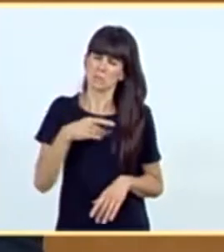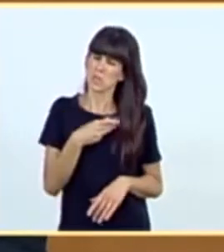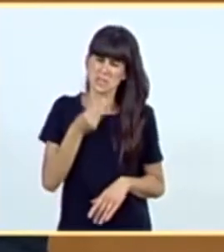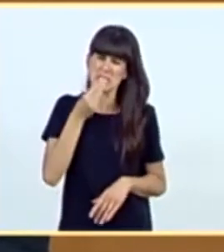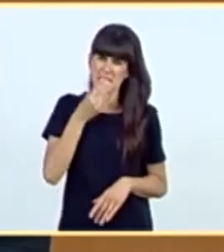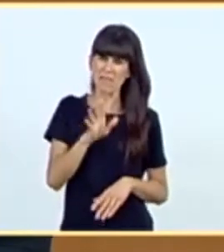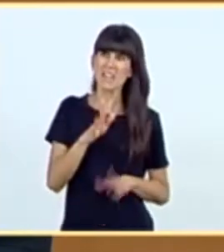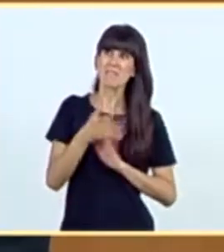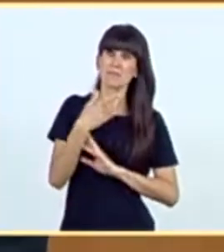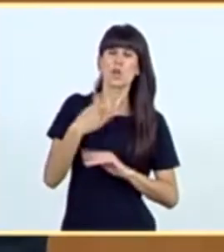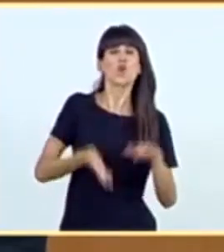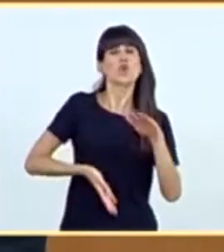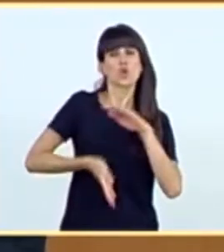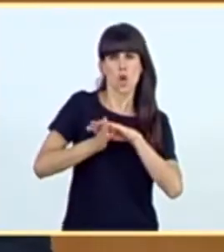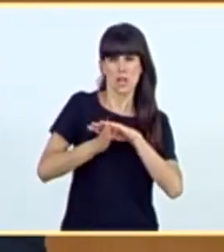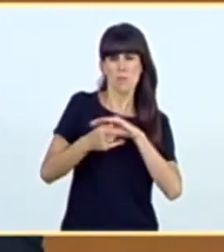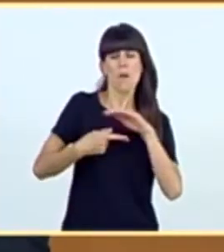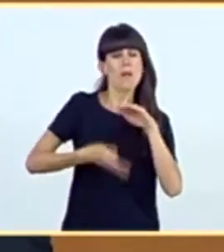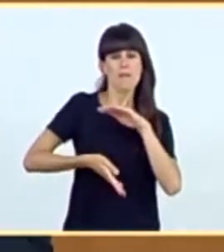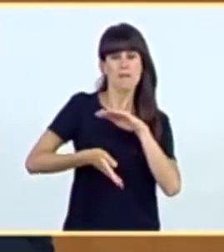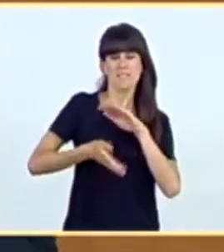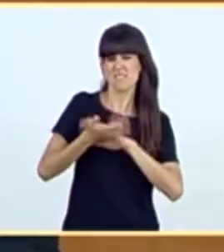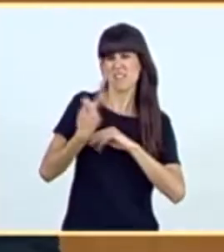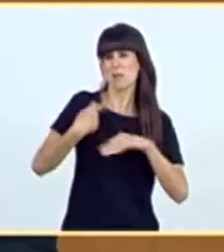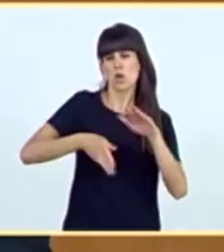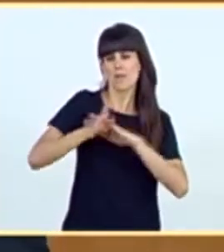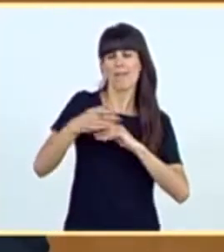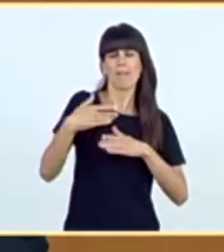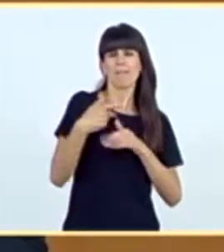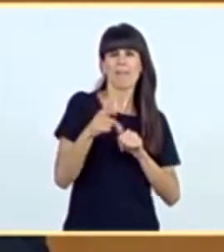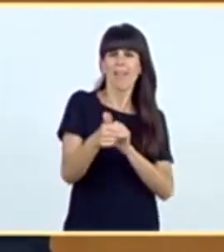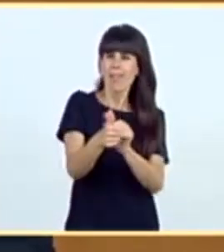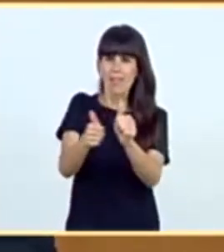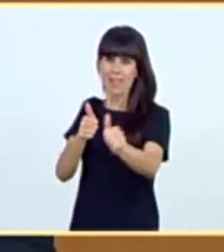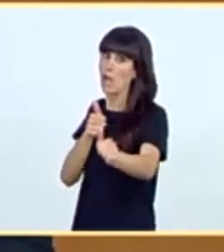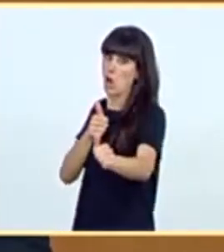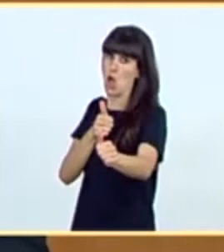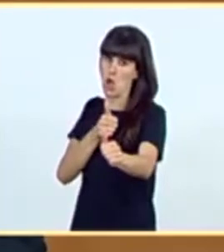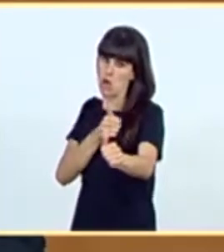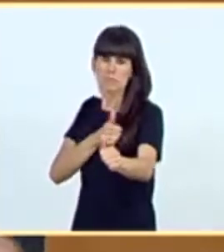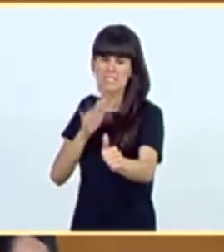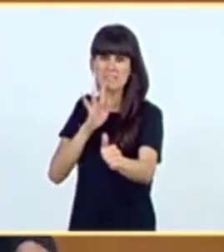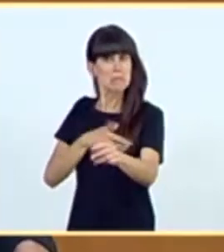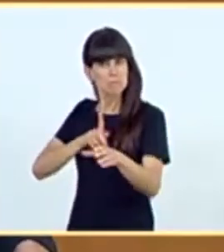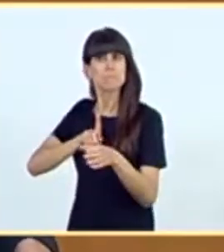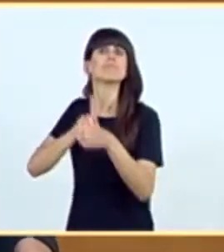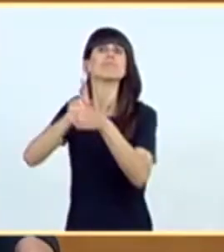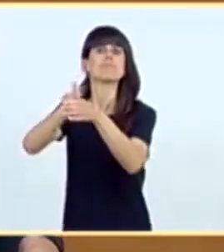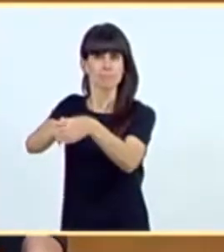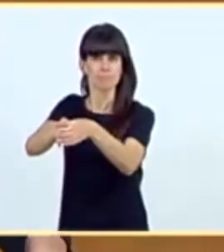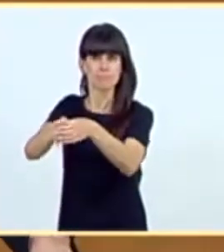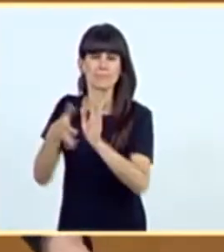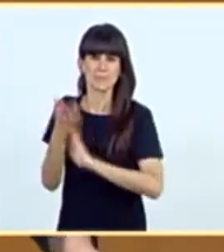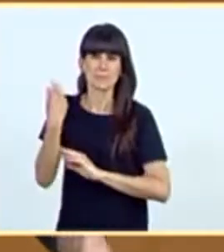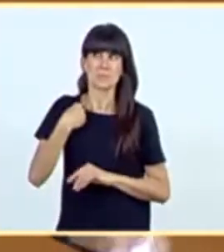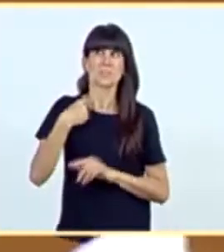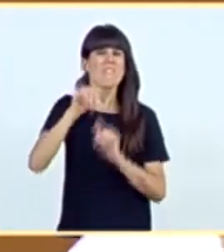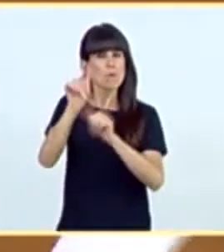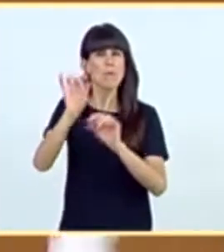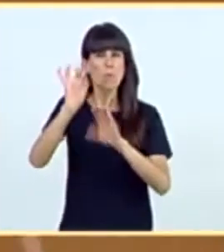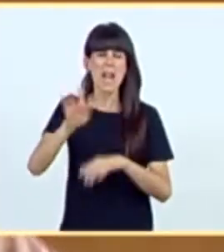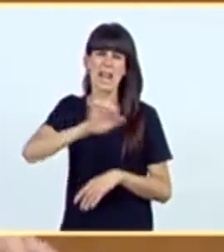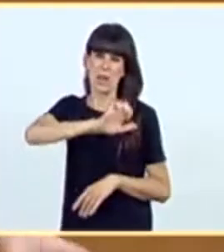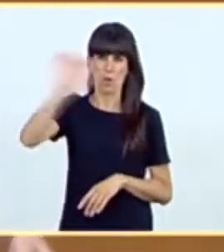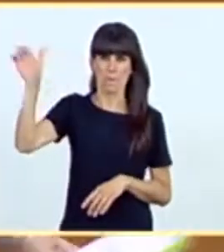bien no continuar estando en la cola y que se sume a esta tendencia europea. Escocia